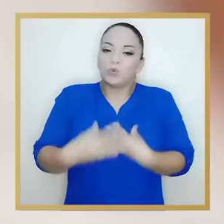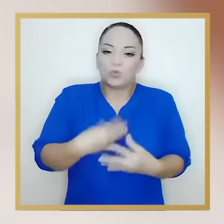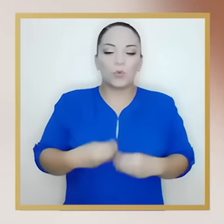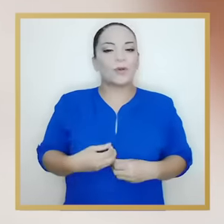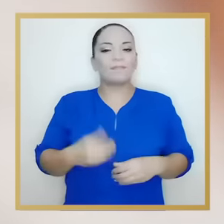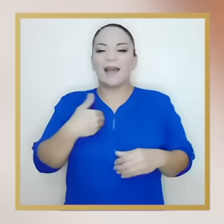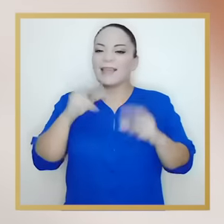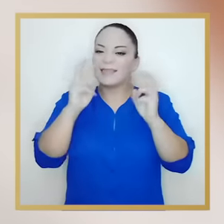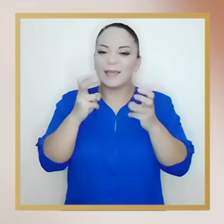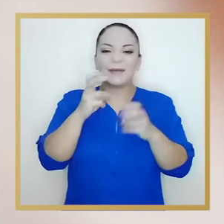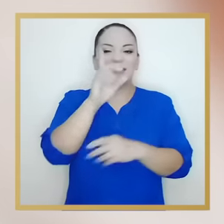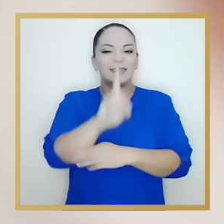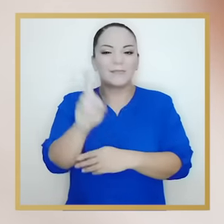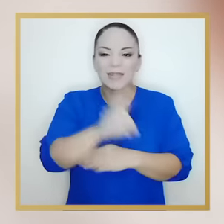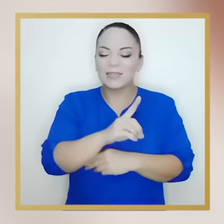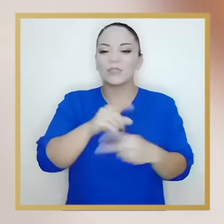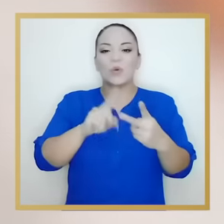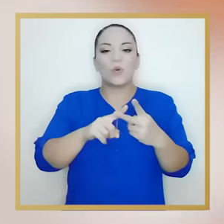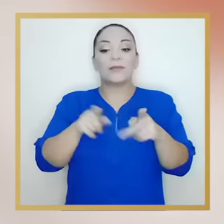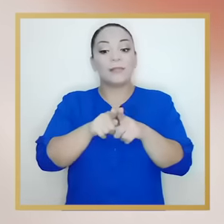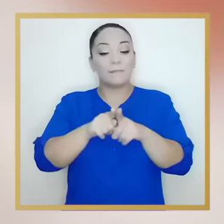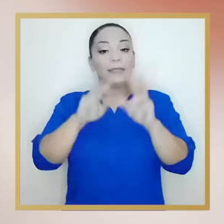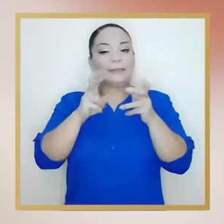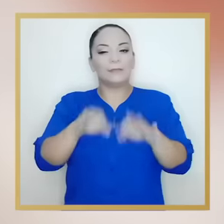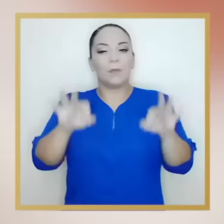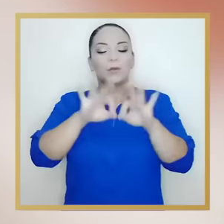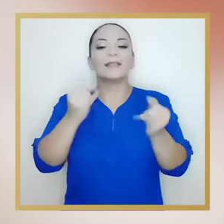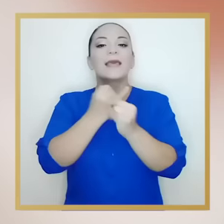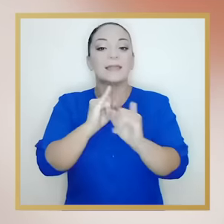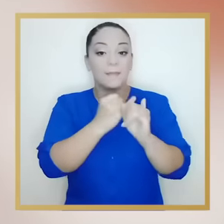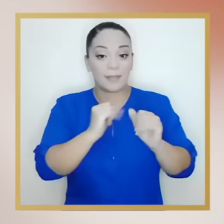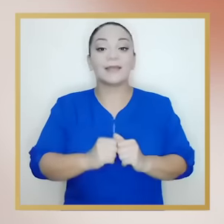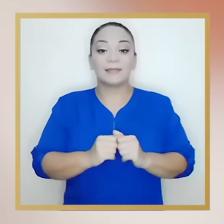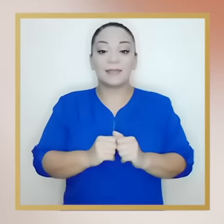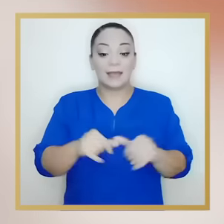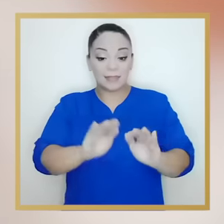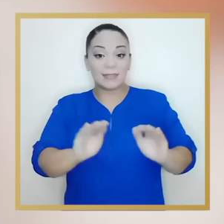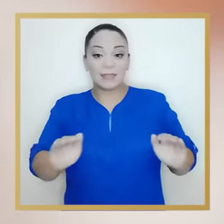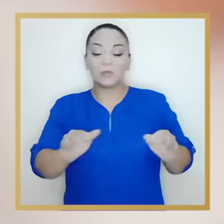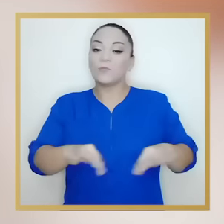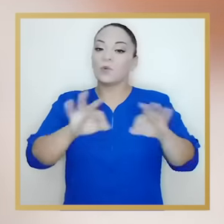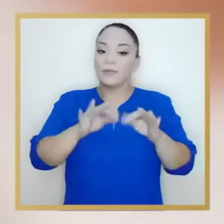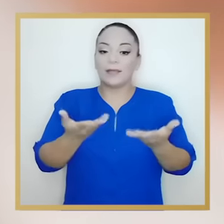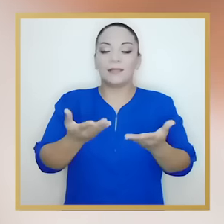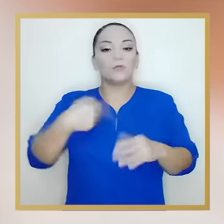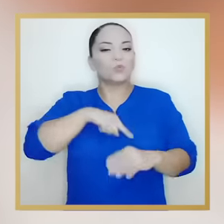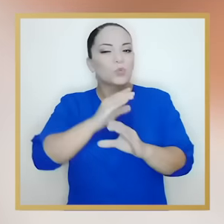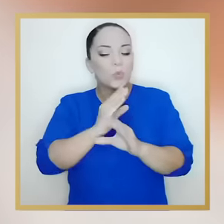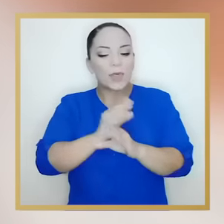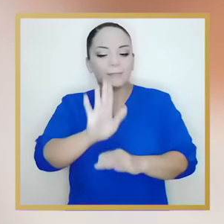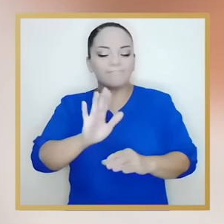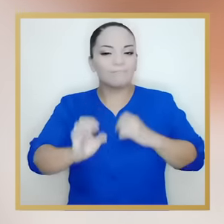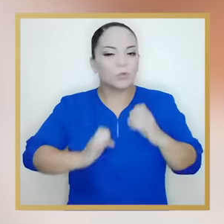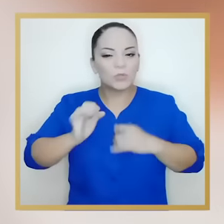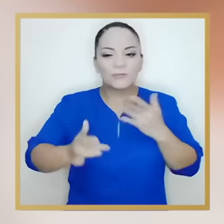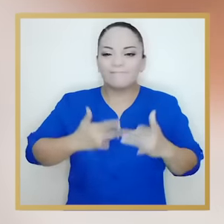sufrimen mucho. Hay muchos temas de discriminación. El tema de la independencia es algo muy, muy importante, sobre todo cuando son niños, porque tenemos